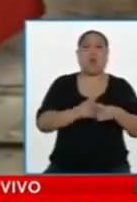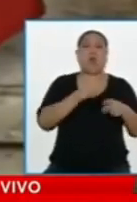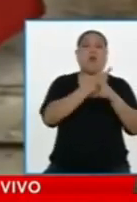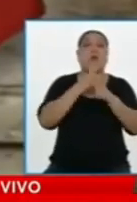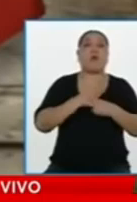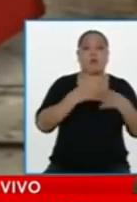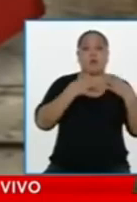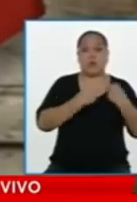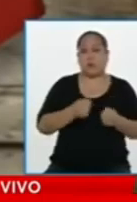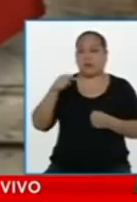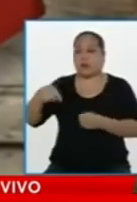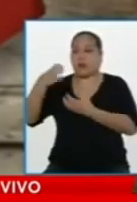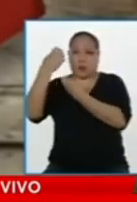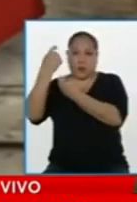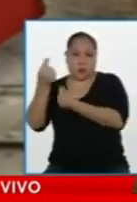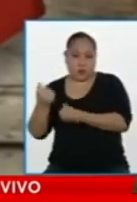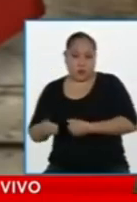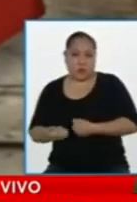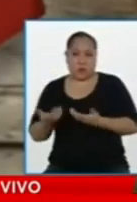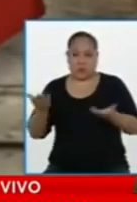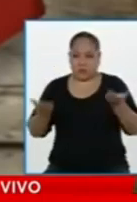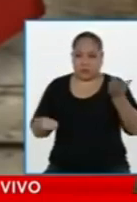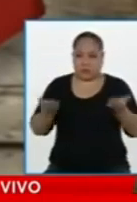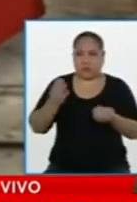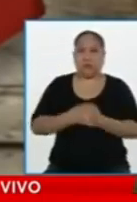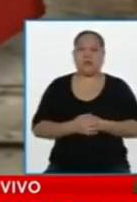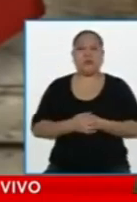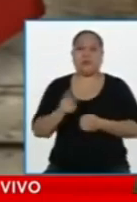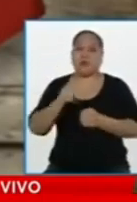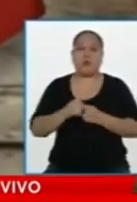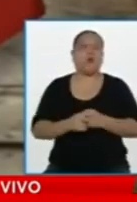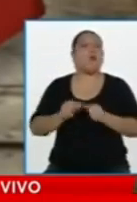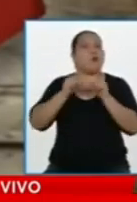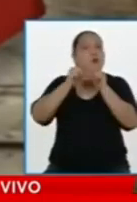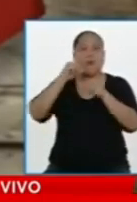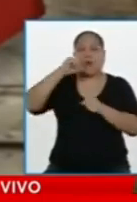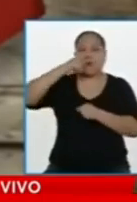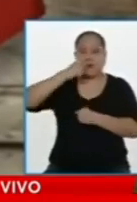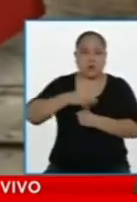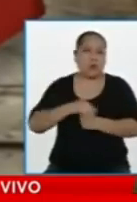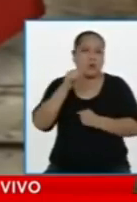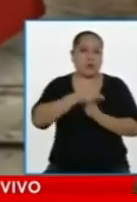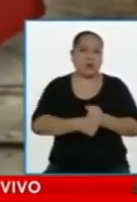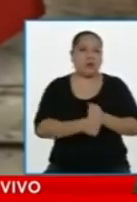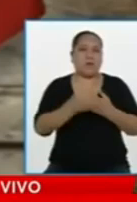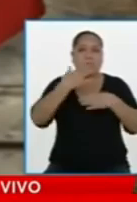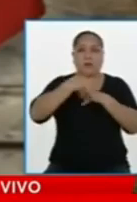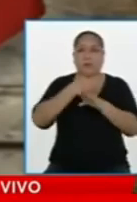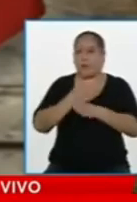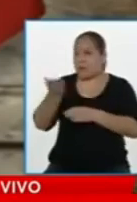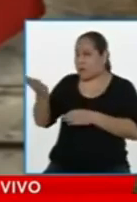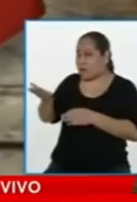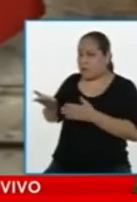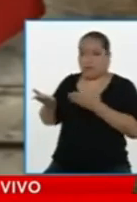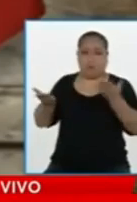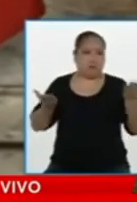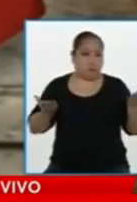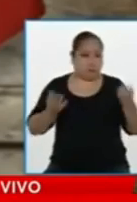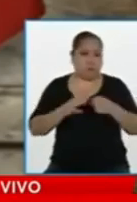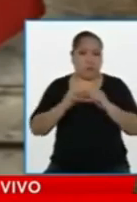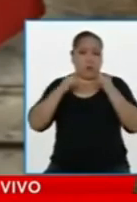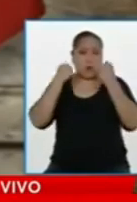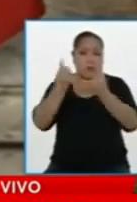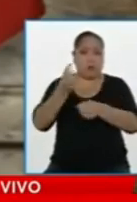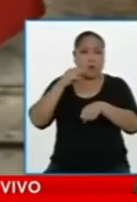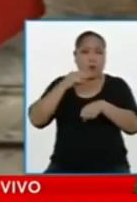de intermediarios. Los bancos privados están haciendo lo que les da la gana con la planta destinada a las nipes, salvo algunos sectores que tienen